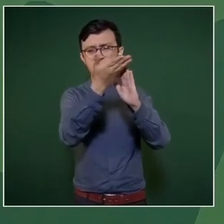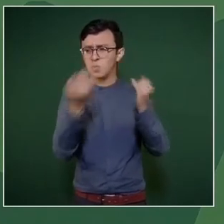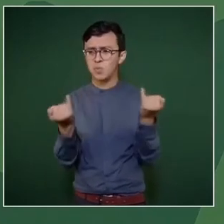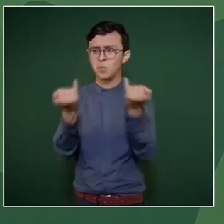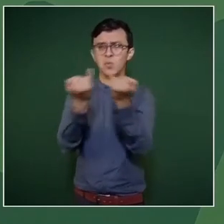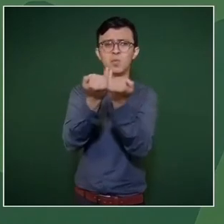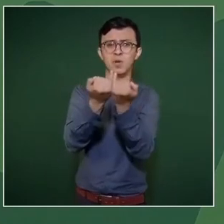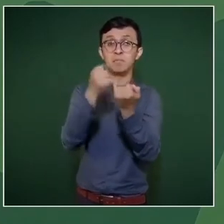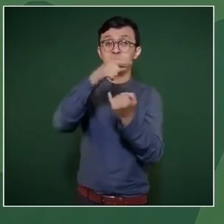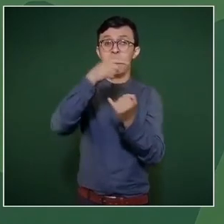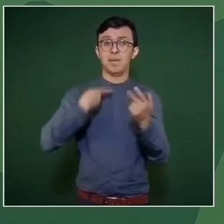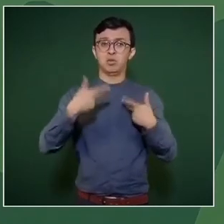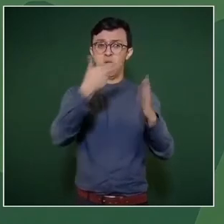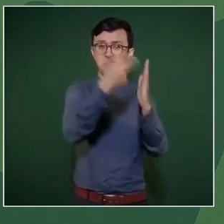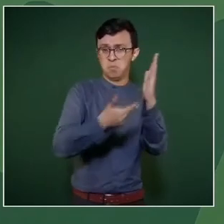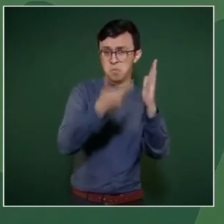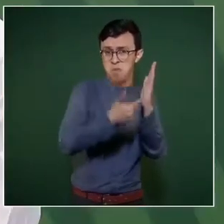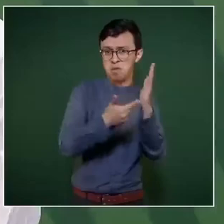como el del herrero.